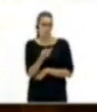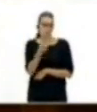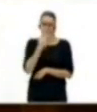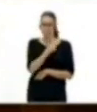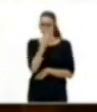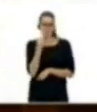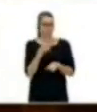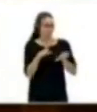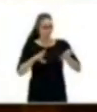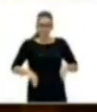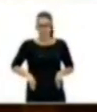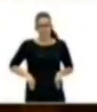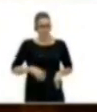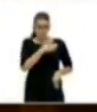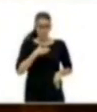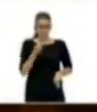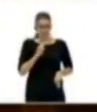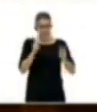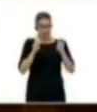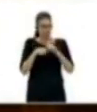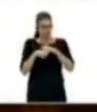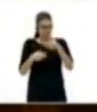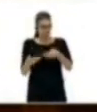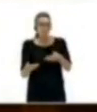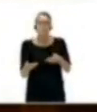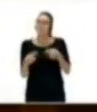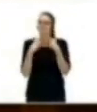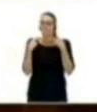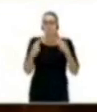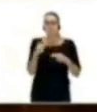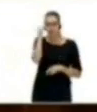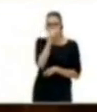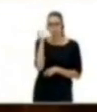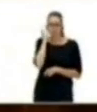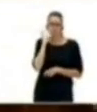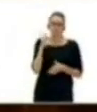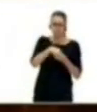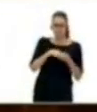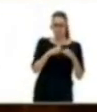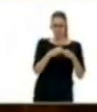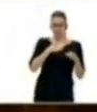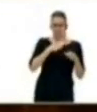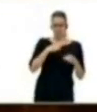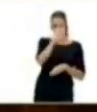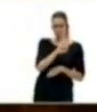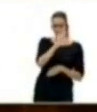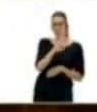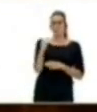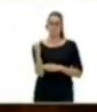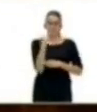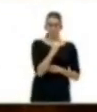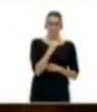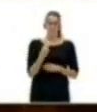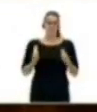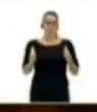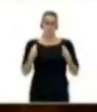Parlamento con esta tramitación, las diputadas y diputados de Podemos, apoyados por el Movimiento de Defensa de la Salud y la Sanidad Pública en